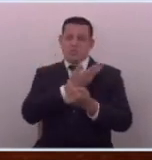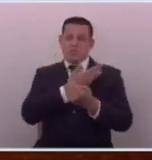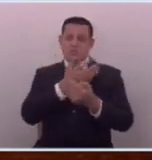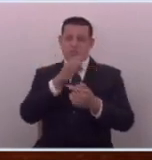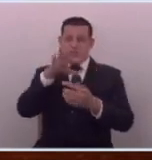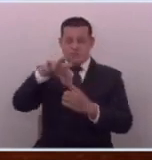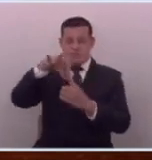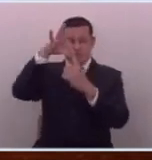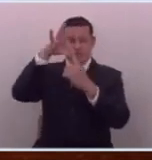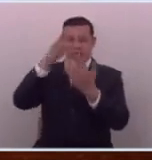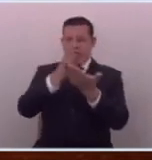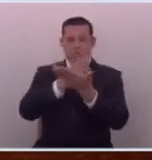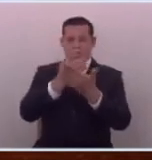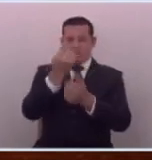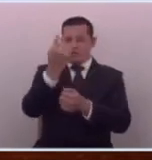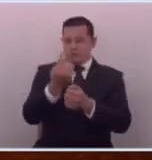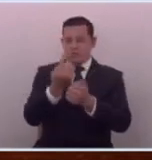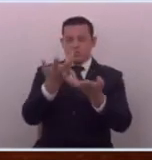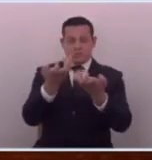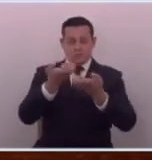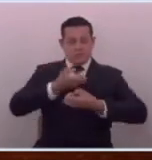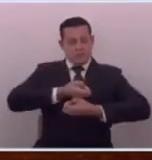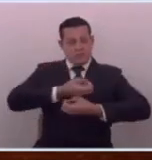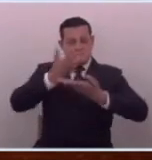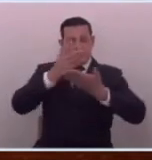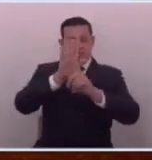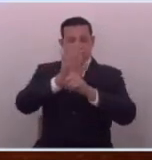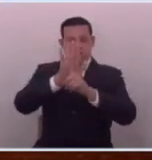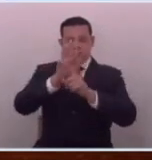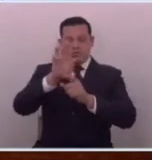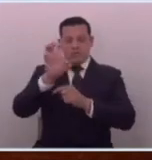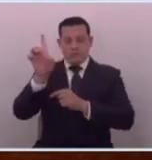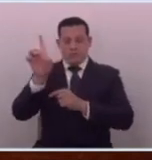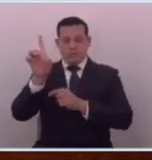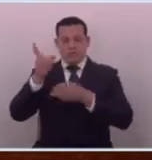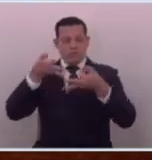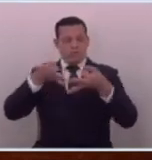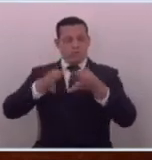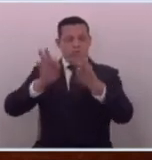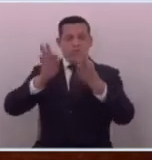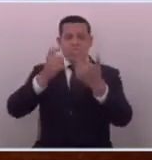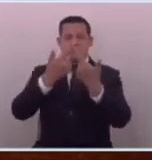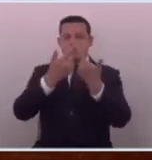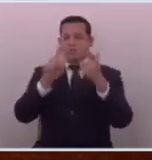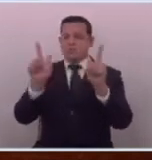ninguno más que la persona que quiera expresarse en sus redes de manera libre